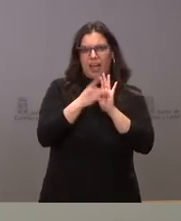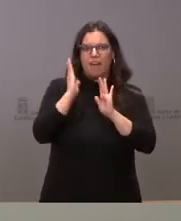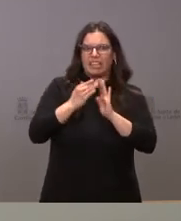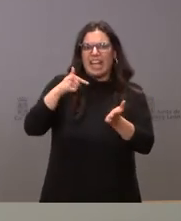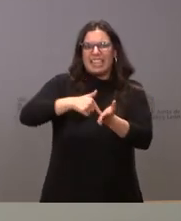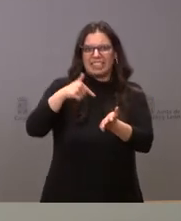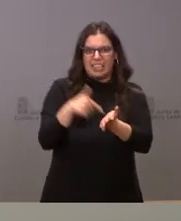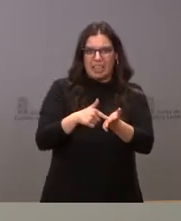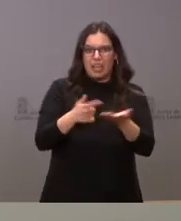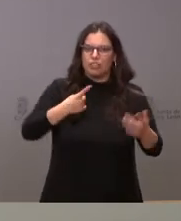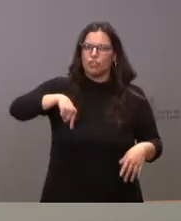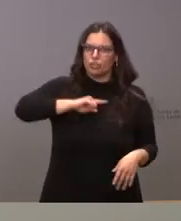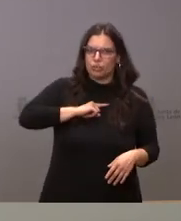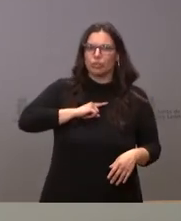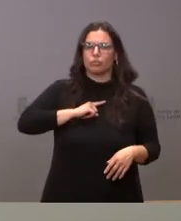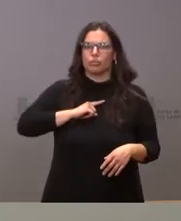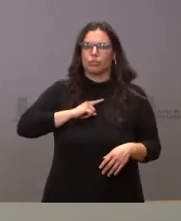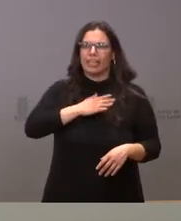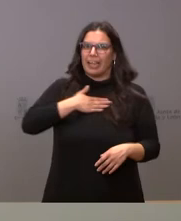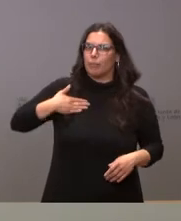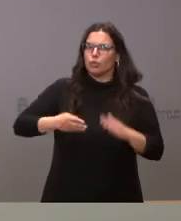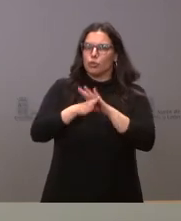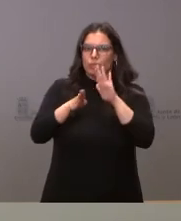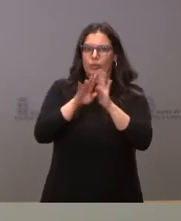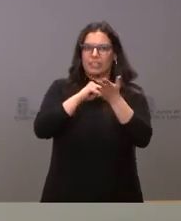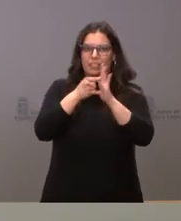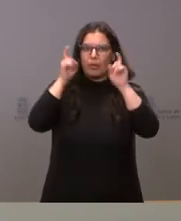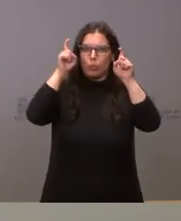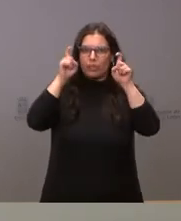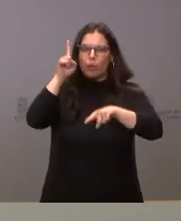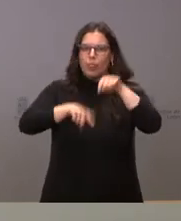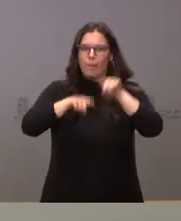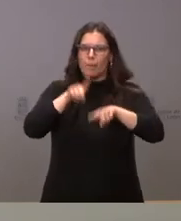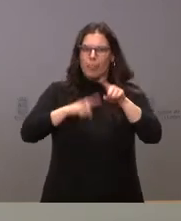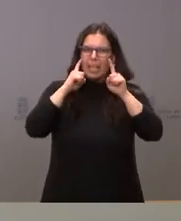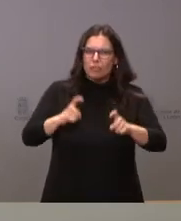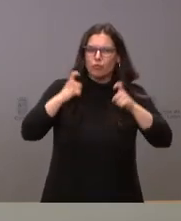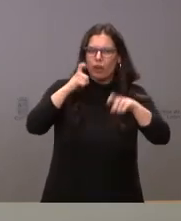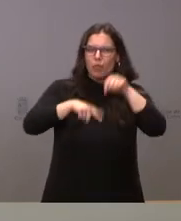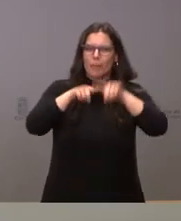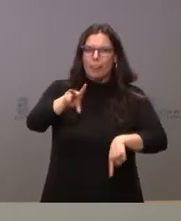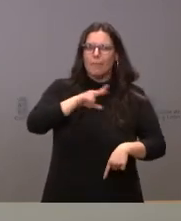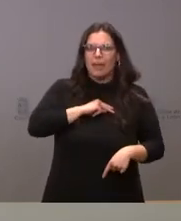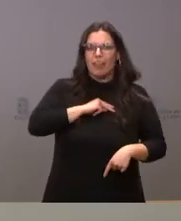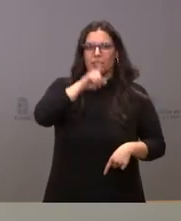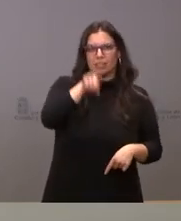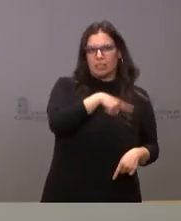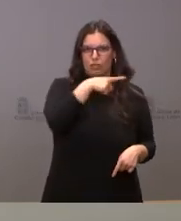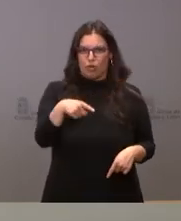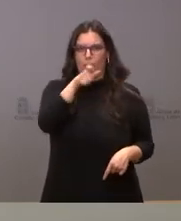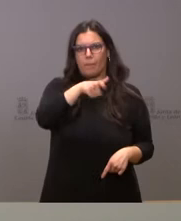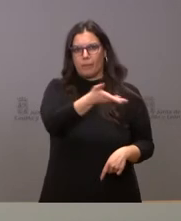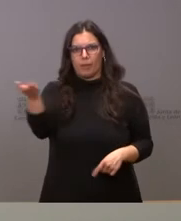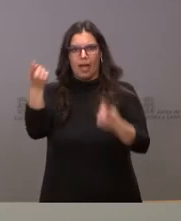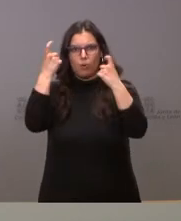por tanto, nosotros seguimos planteando un sistema educativo basado en el mérito y en el esfuerzo de los alumnos y consideramos que esta